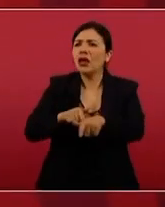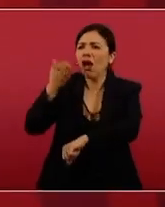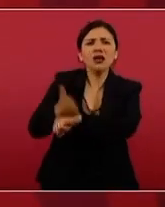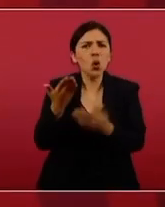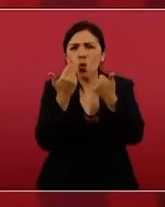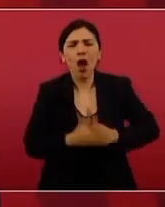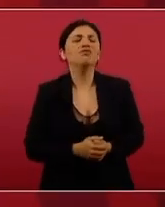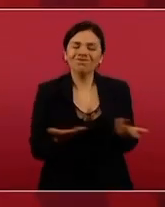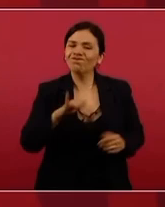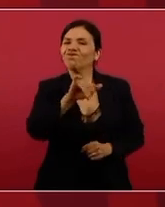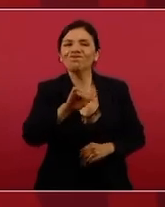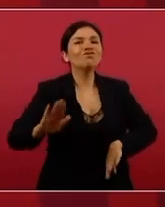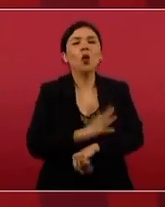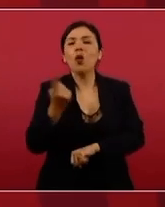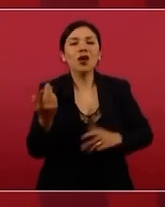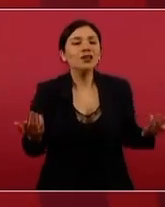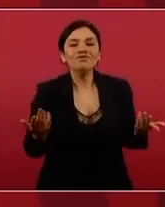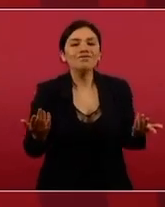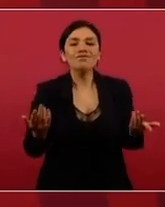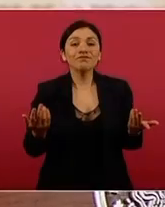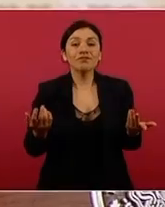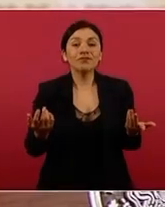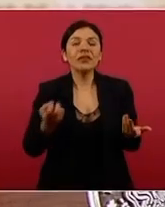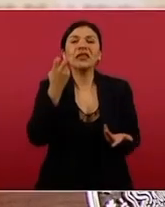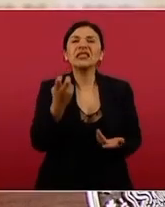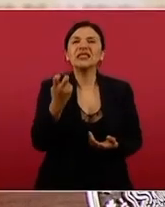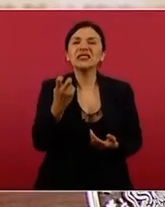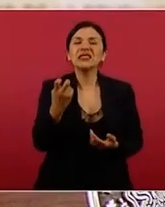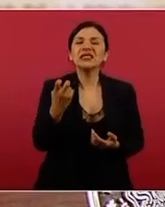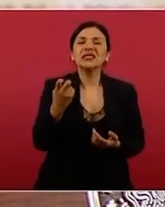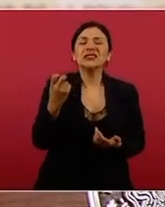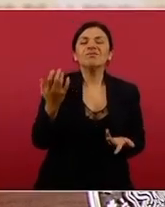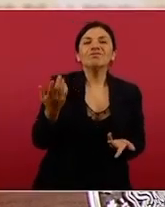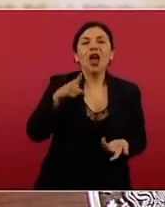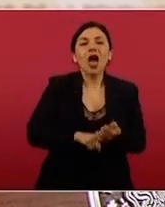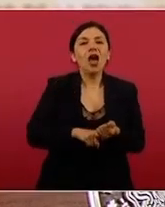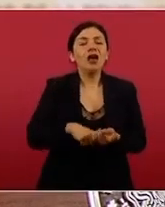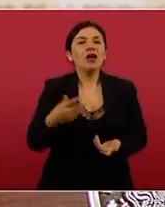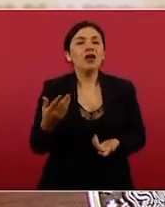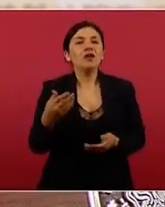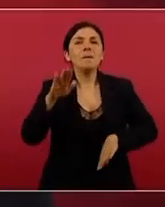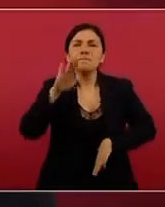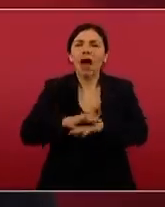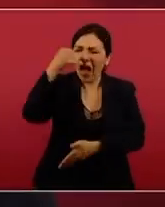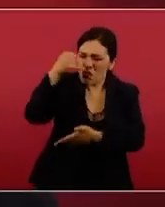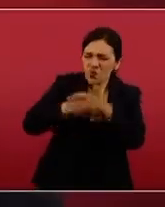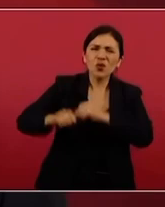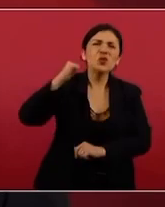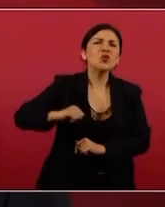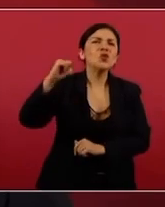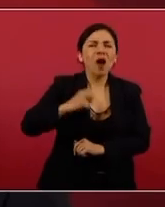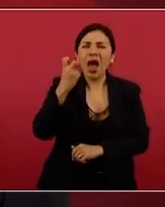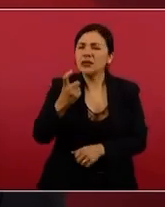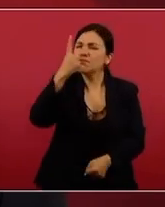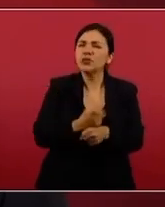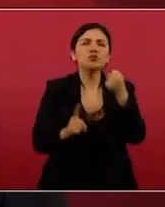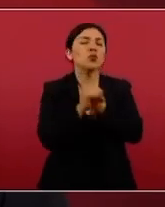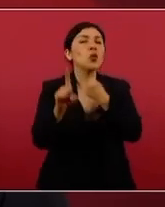porque era algo que estaba muy enraizado, era el principal problema del país.